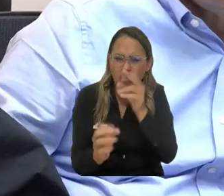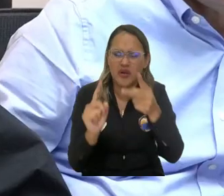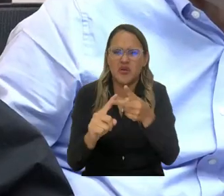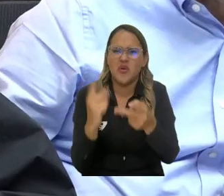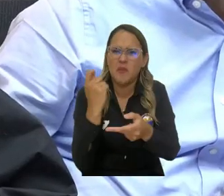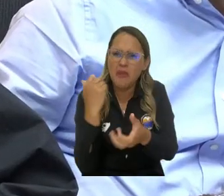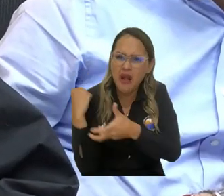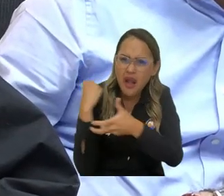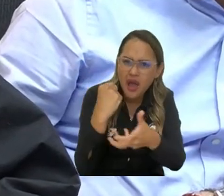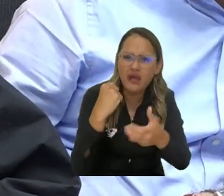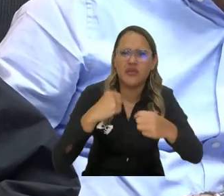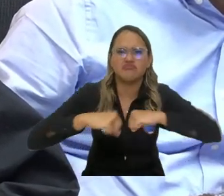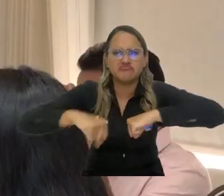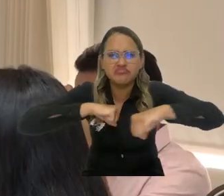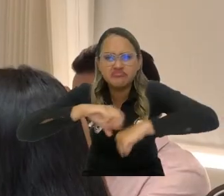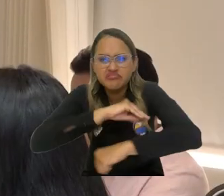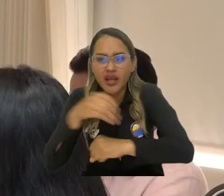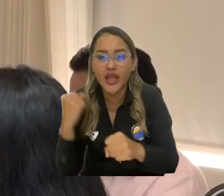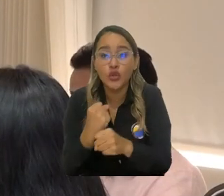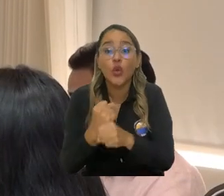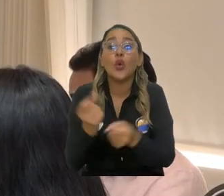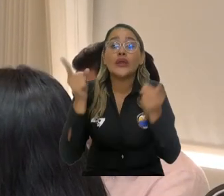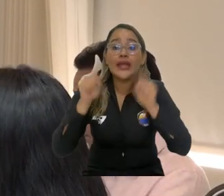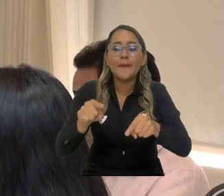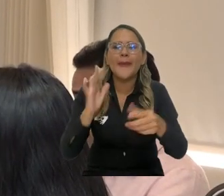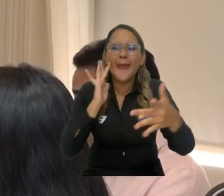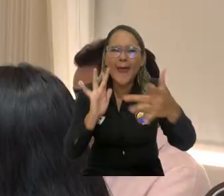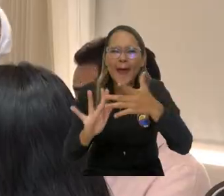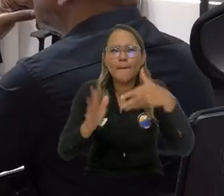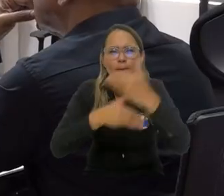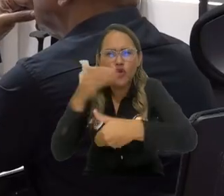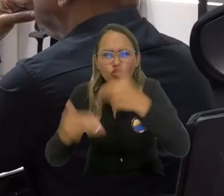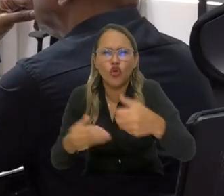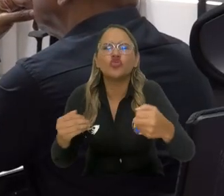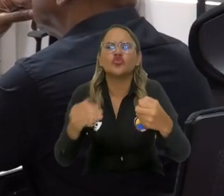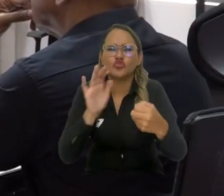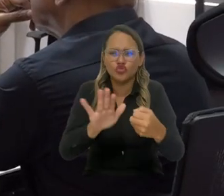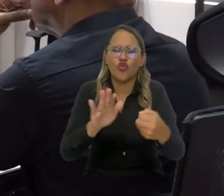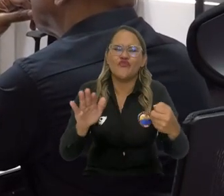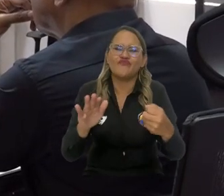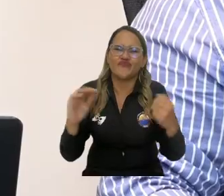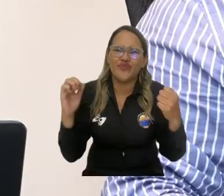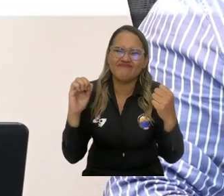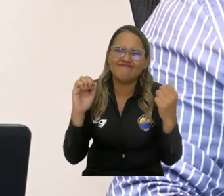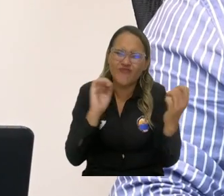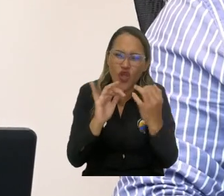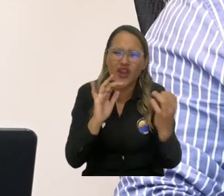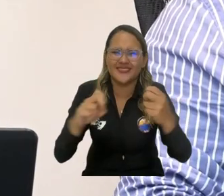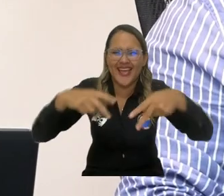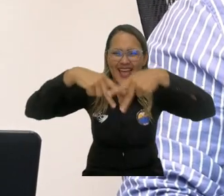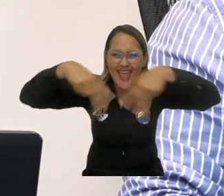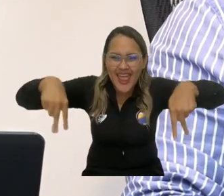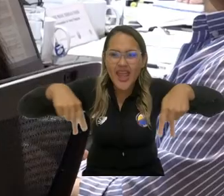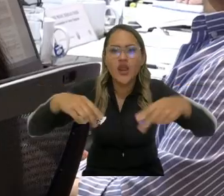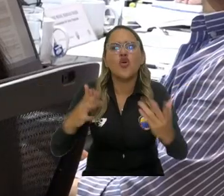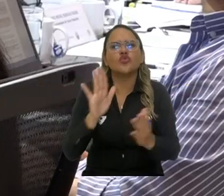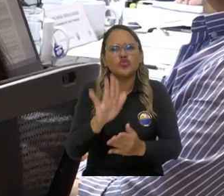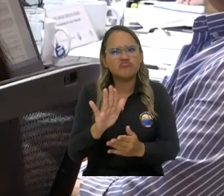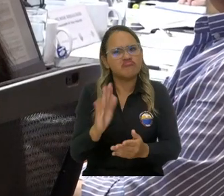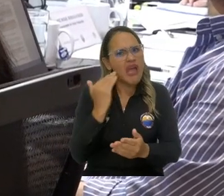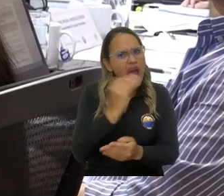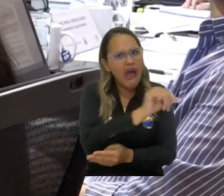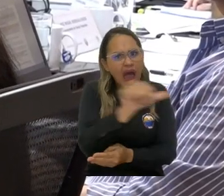jurídicos, financieros y de gestión, además del avance del protocolo de violencia basada en género y la participación de mujeres en programas